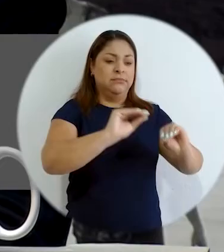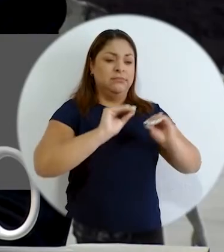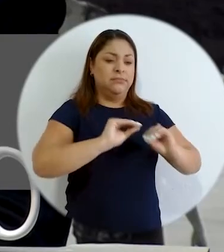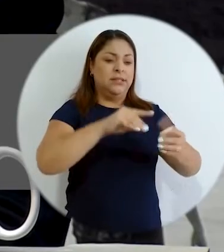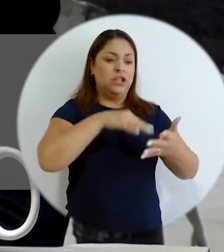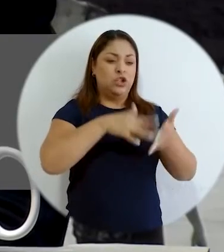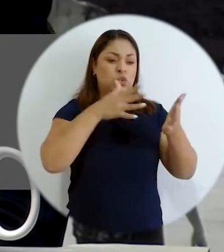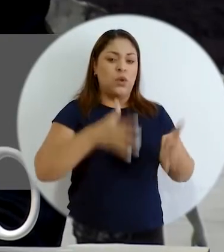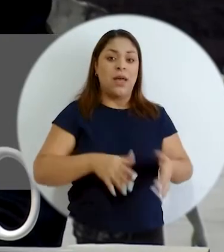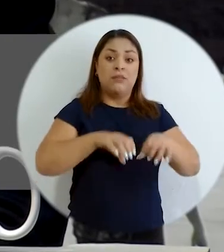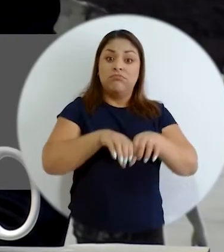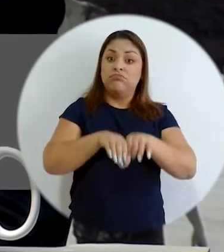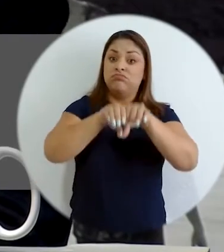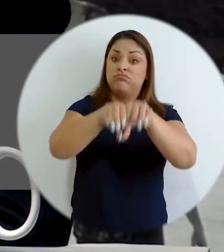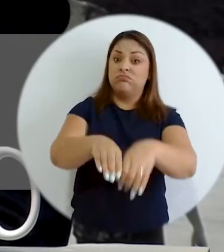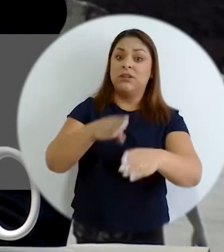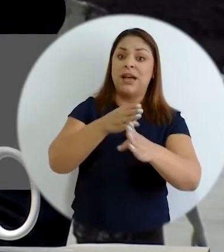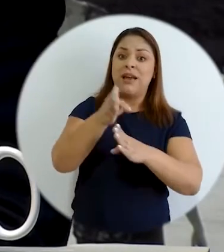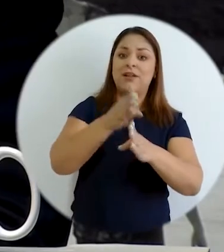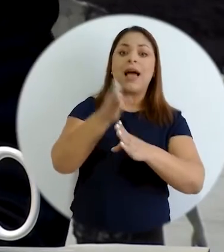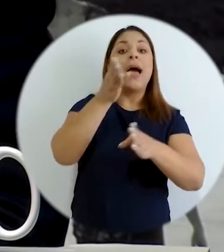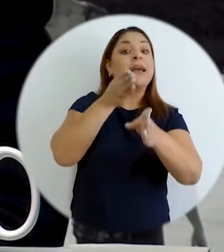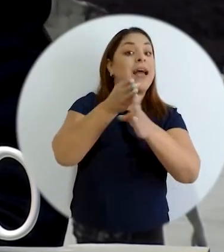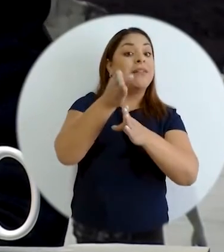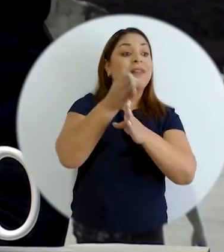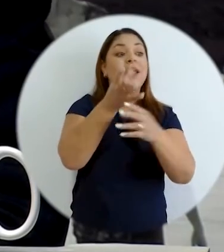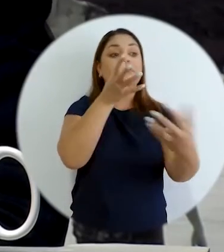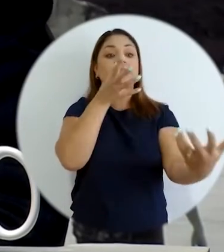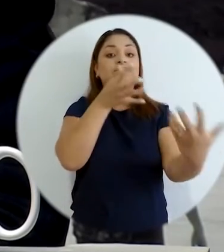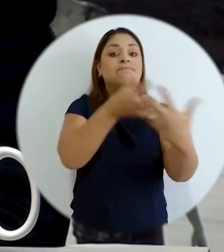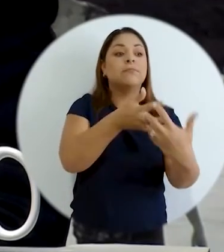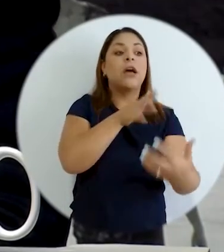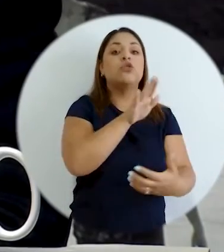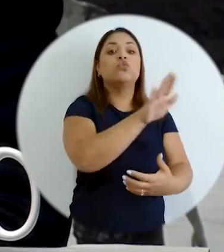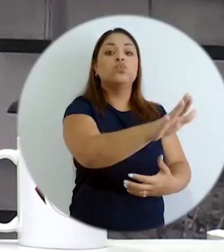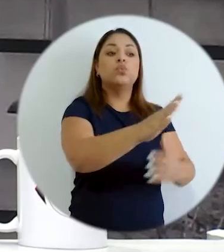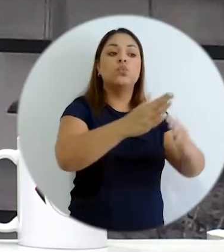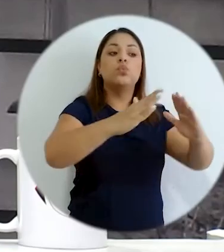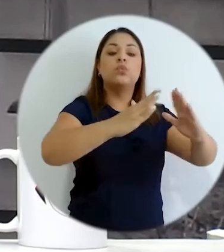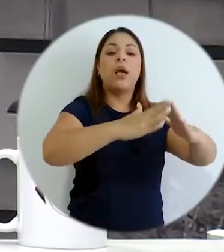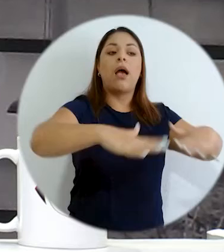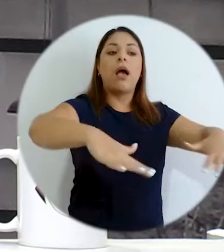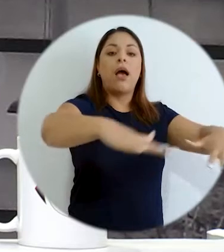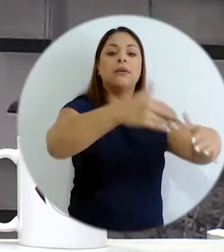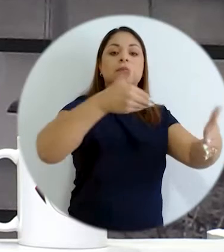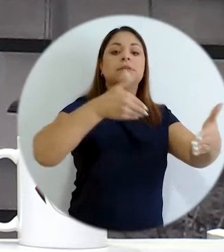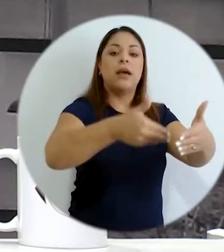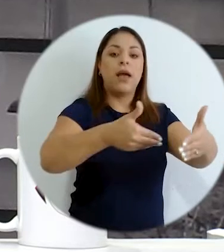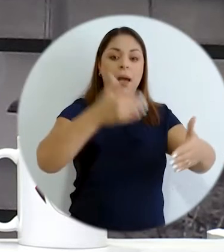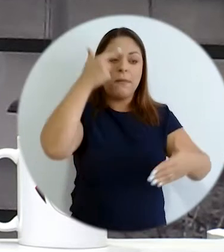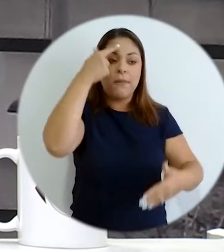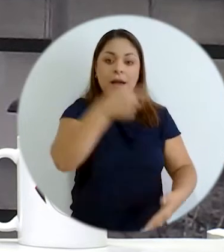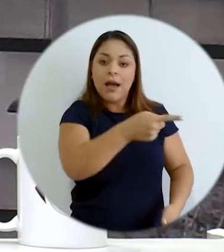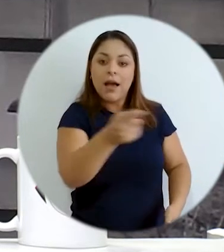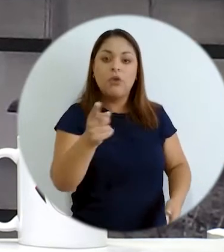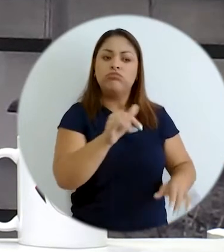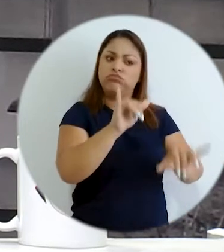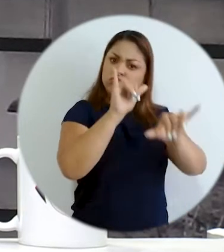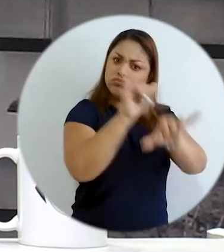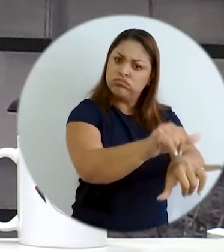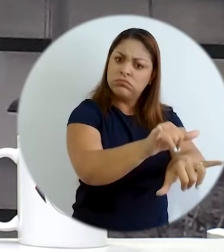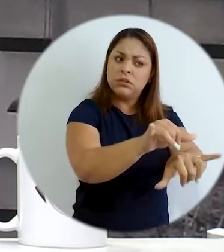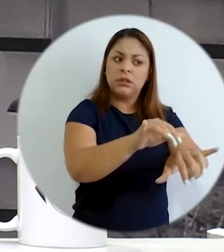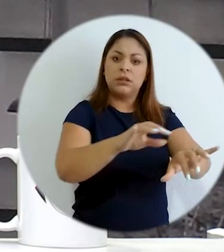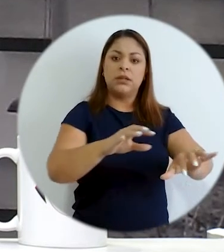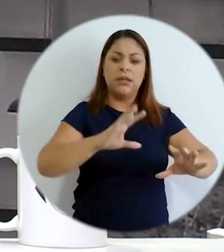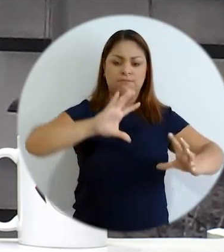egresados de nuestras carreras con carreras afines a los territorios para que entonces los muchachos y las muchachas tengan